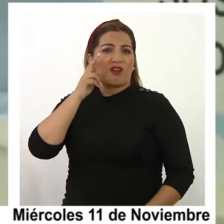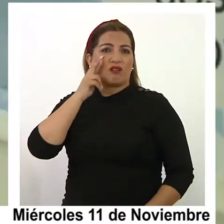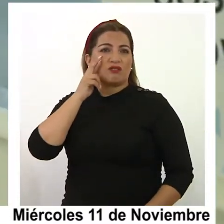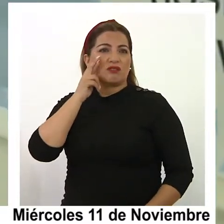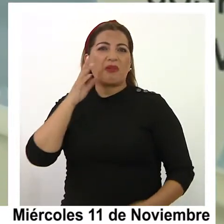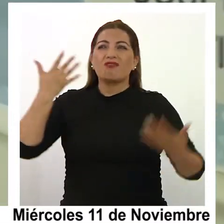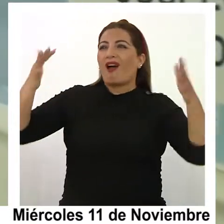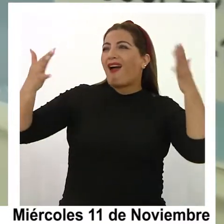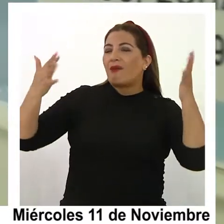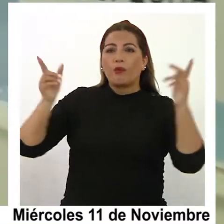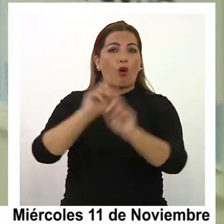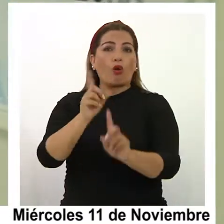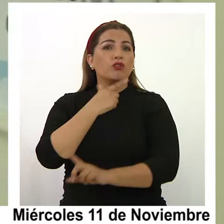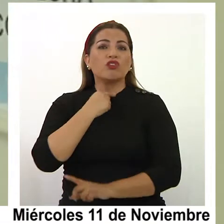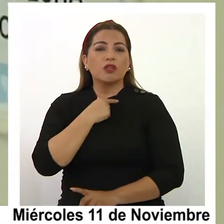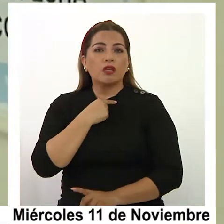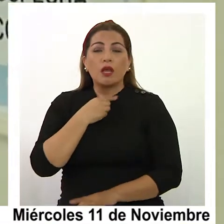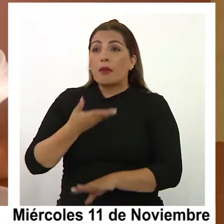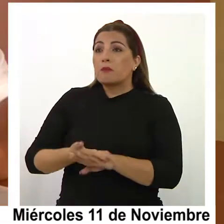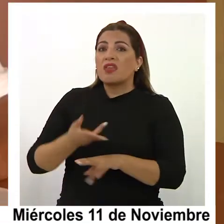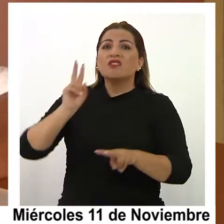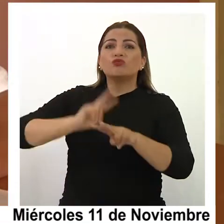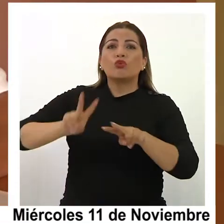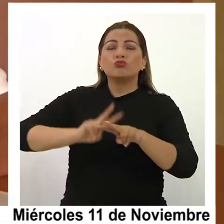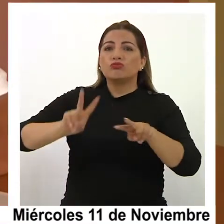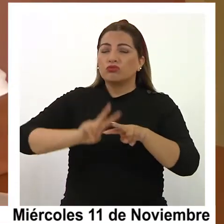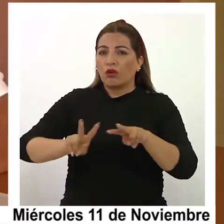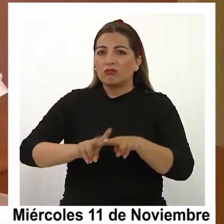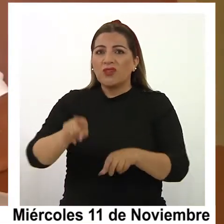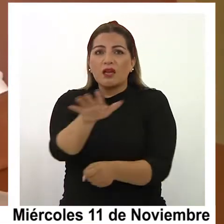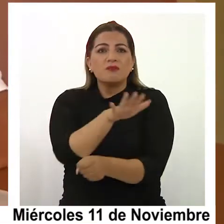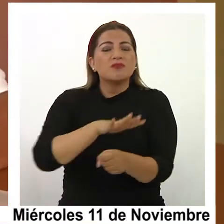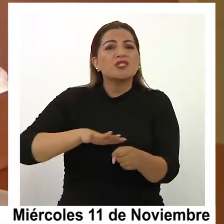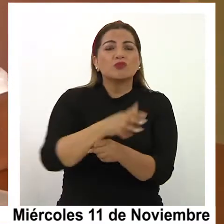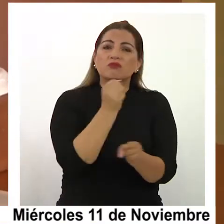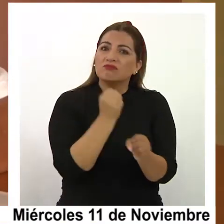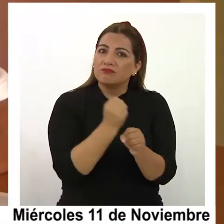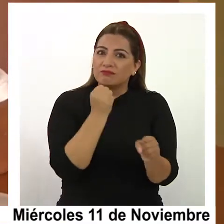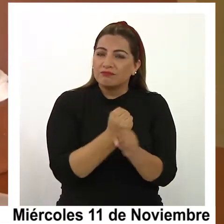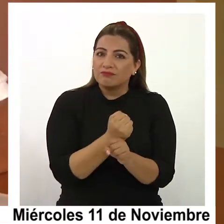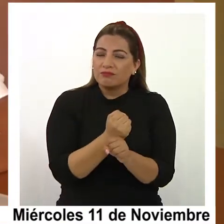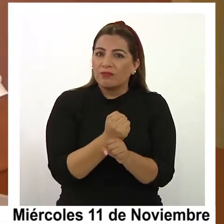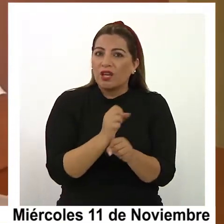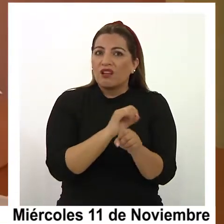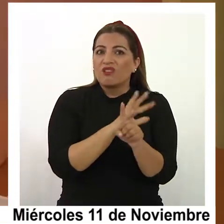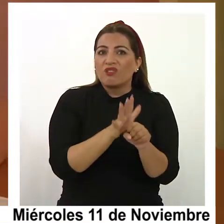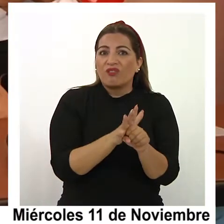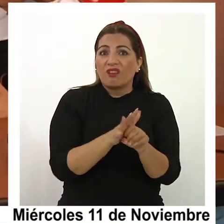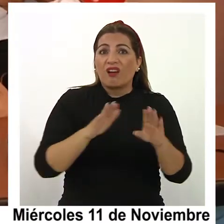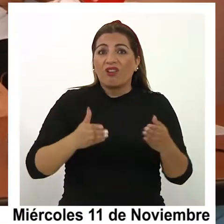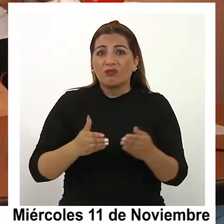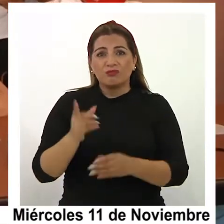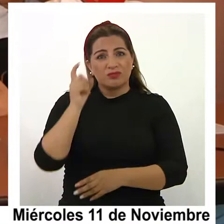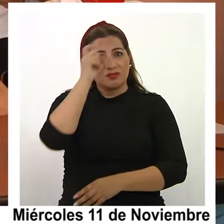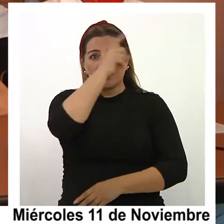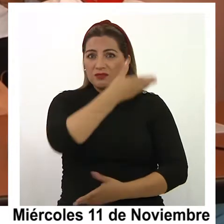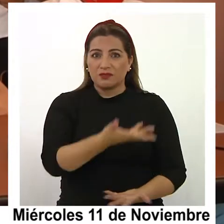simbólicos y aplausos, solo piden soluciones concretas a una situación laboral que la pandemia complicó.